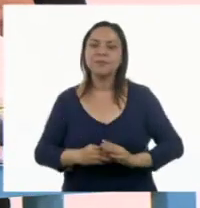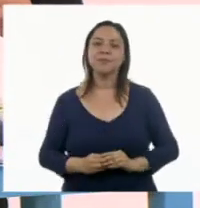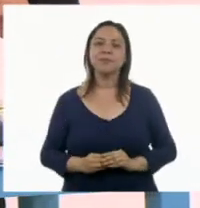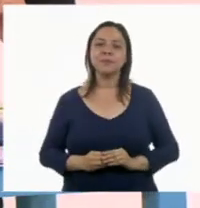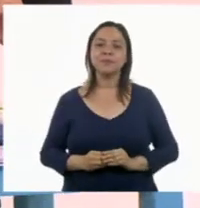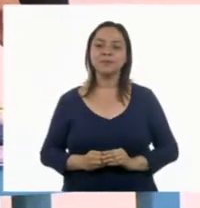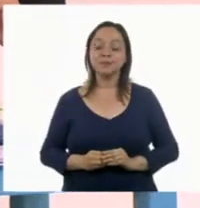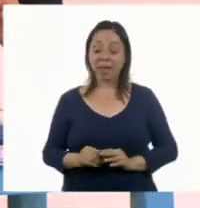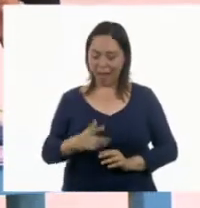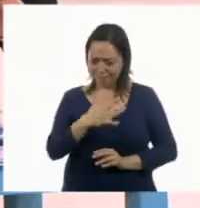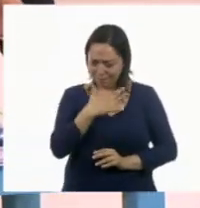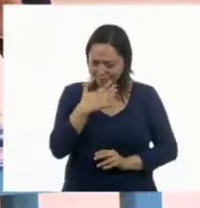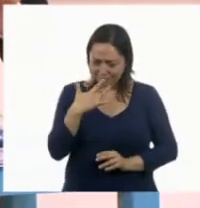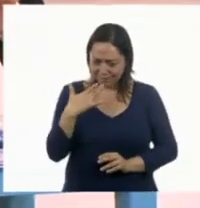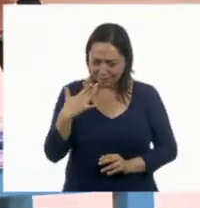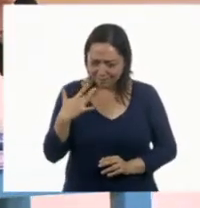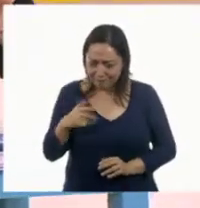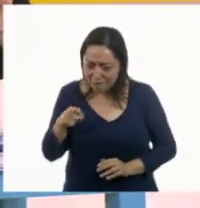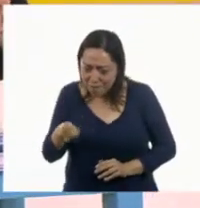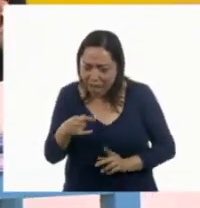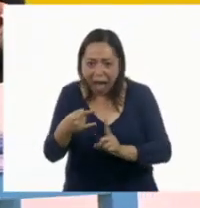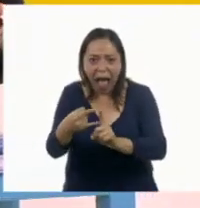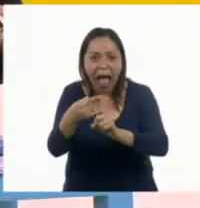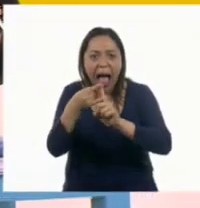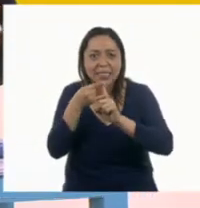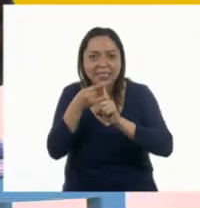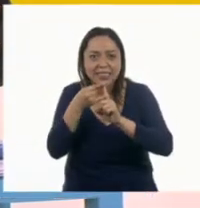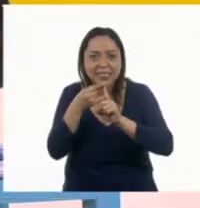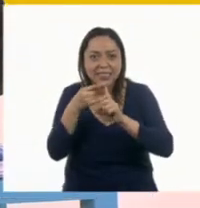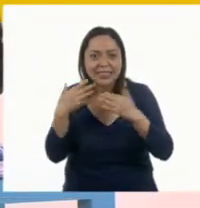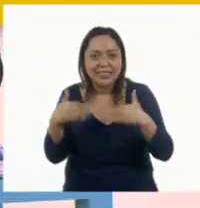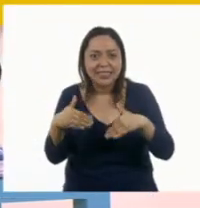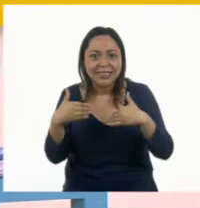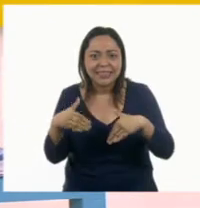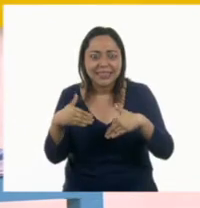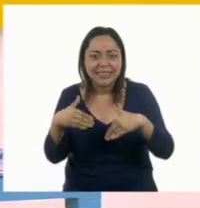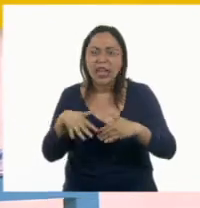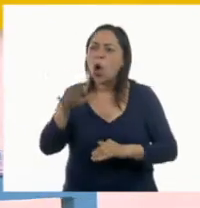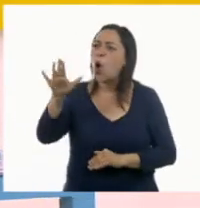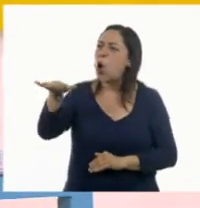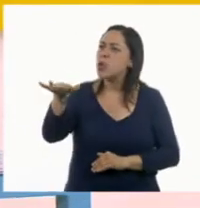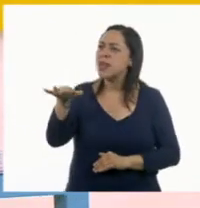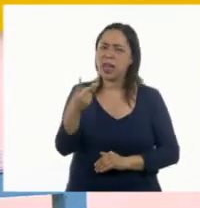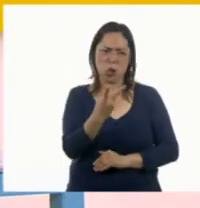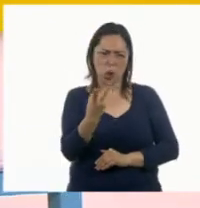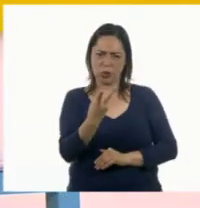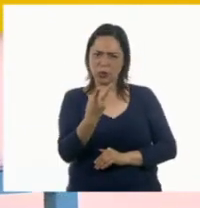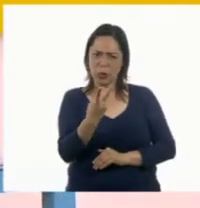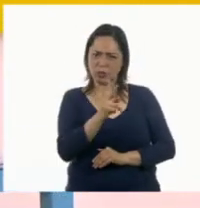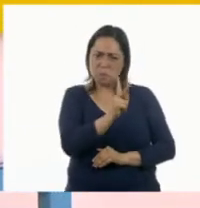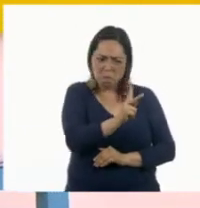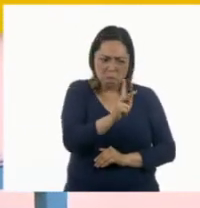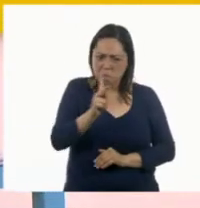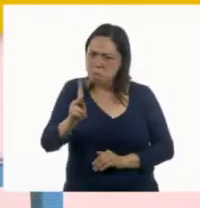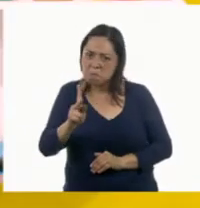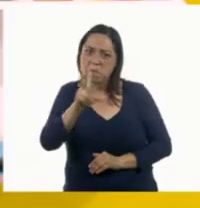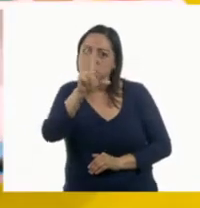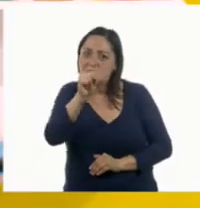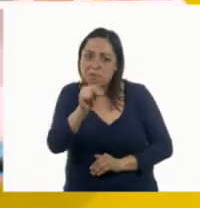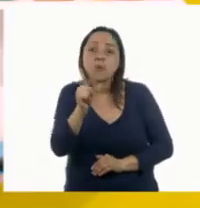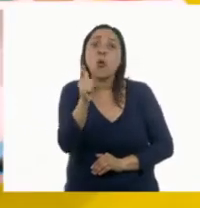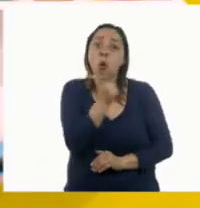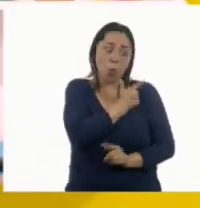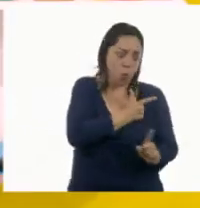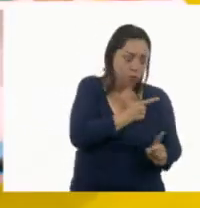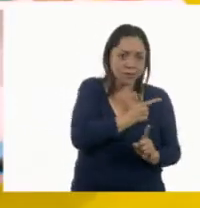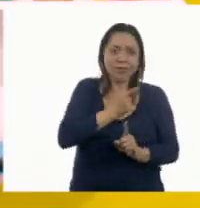¡Ay, qué rico! Mira, un emparedado. Oye, no se parecen. No, tienen gustos muy